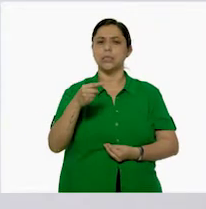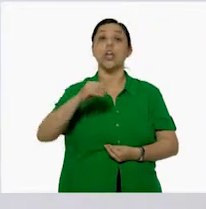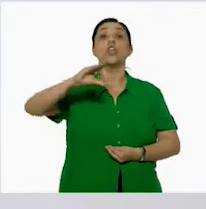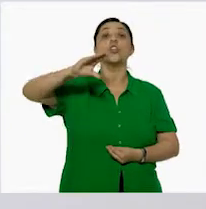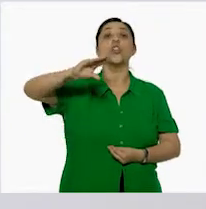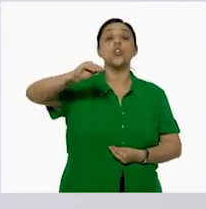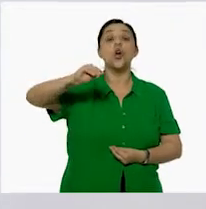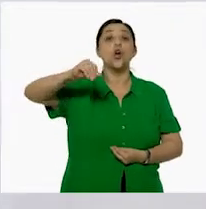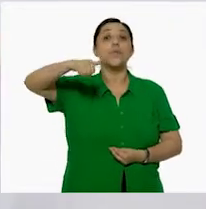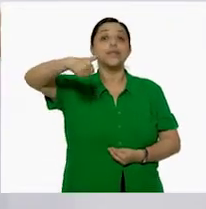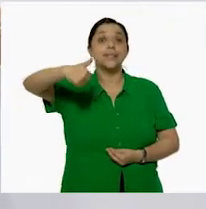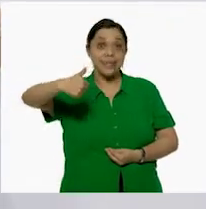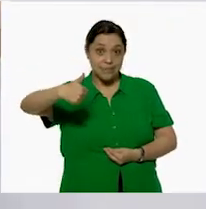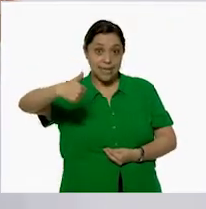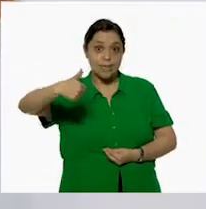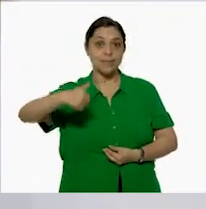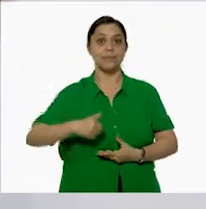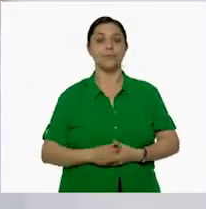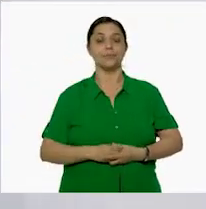¡96!